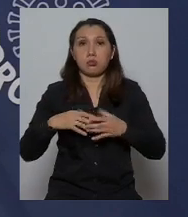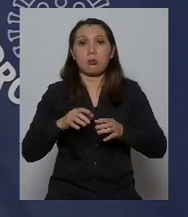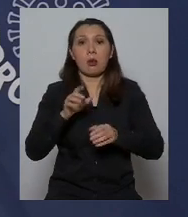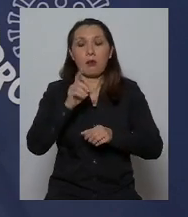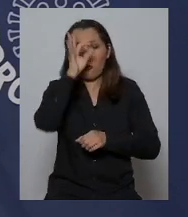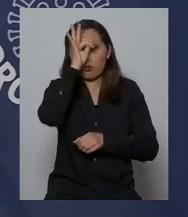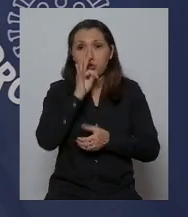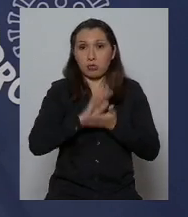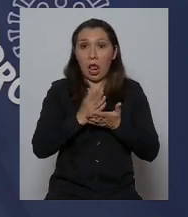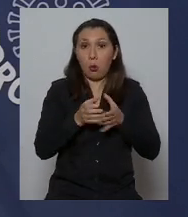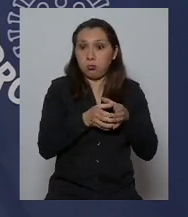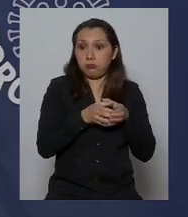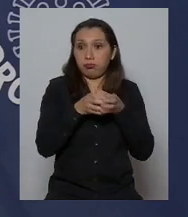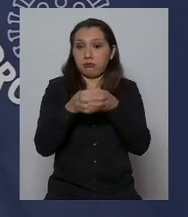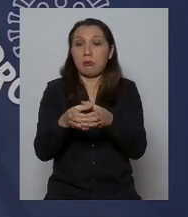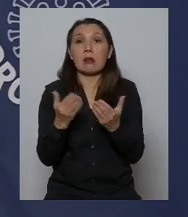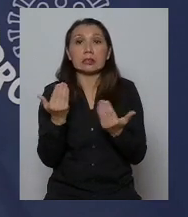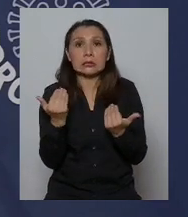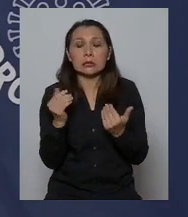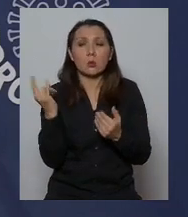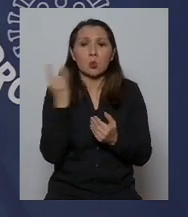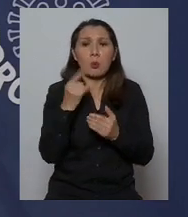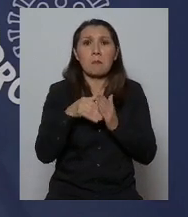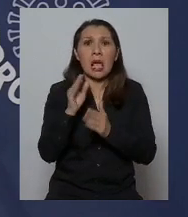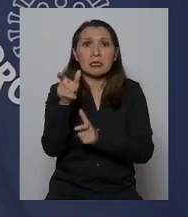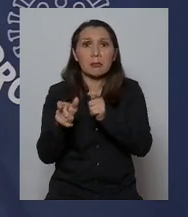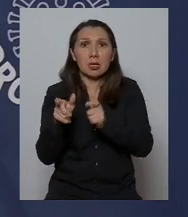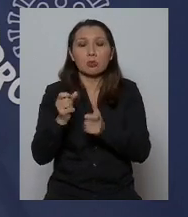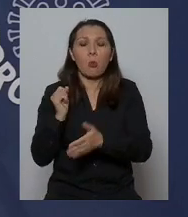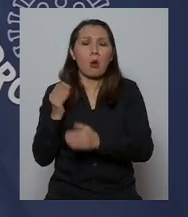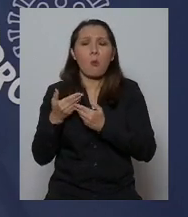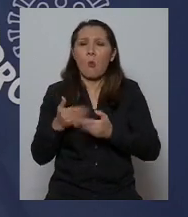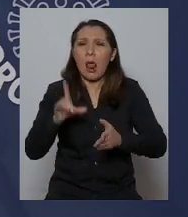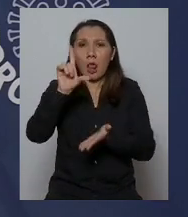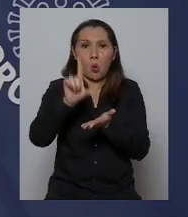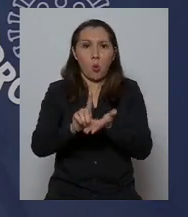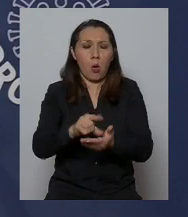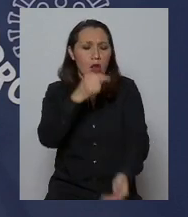de salud en caso de ser necesario a cualquier lugar del país.